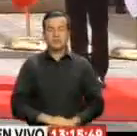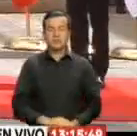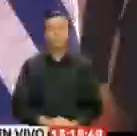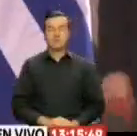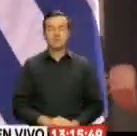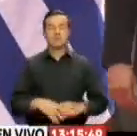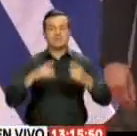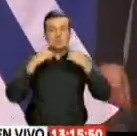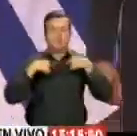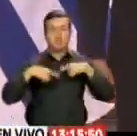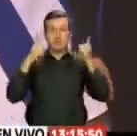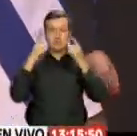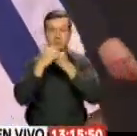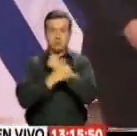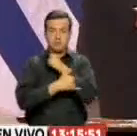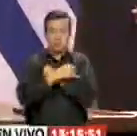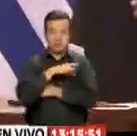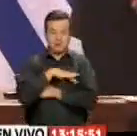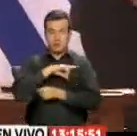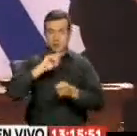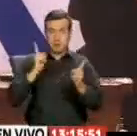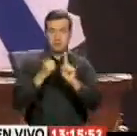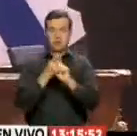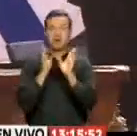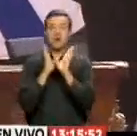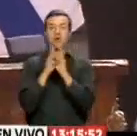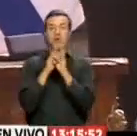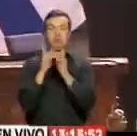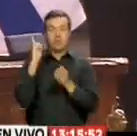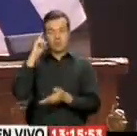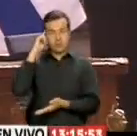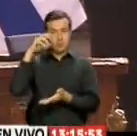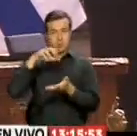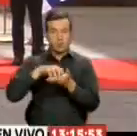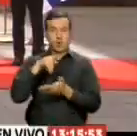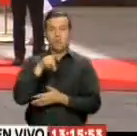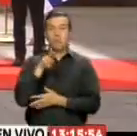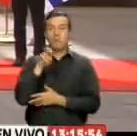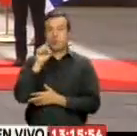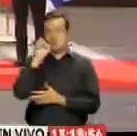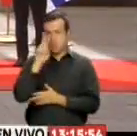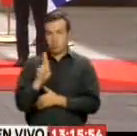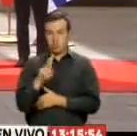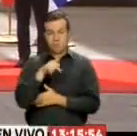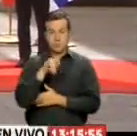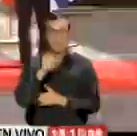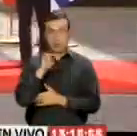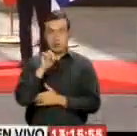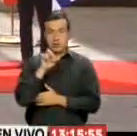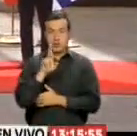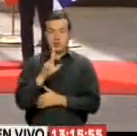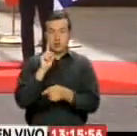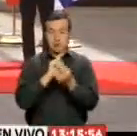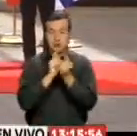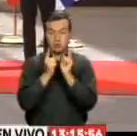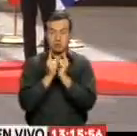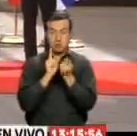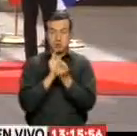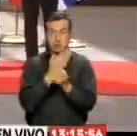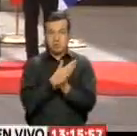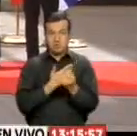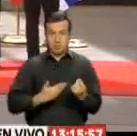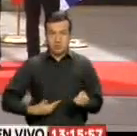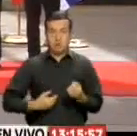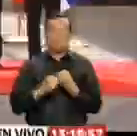Con la declaración de Santiago se selló la primera cumbre de jefes de Estado y de gobierno de ProSur Sebastián Piñera como anfitrión del encuentro de mandatarios